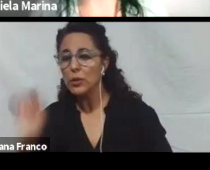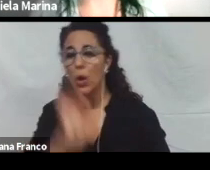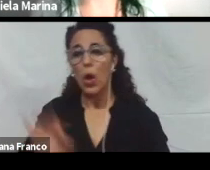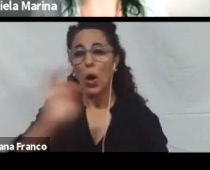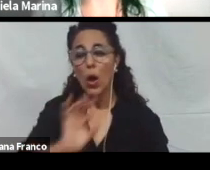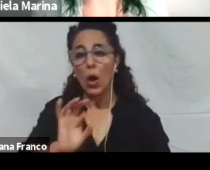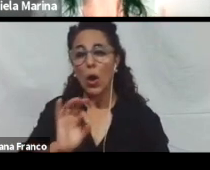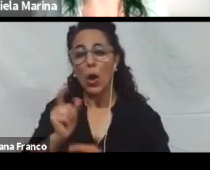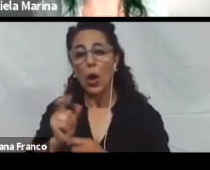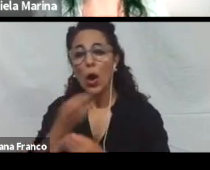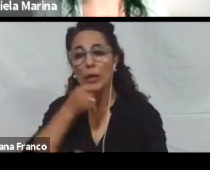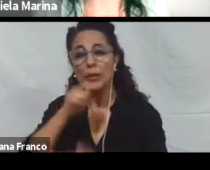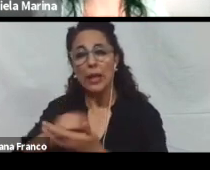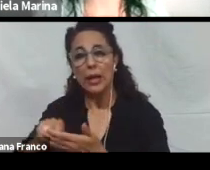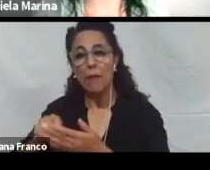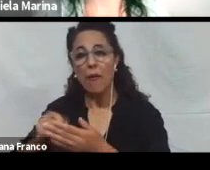escritas de videos.